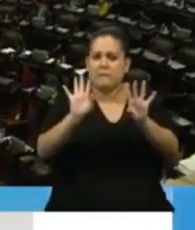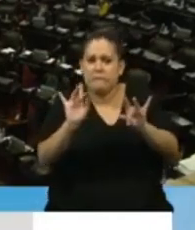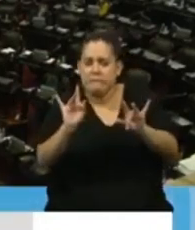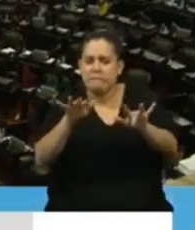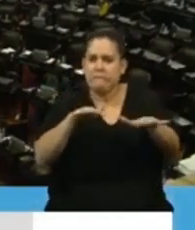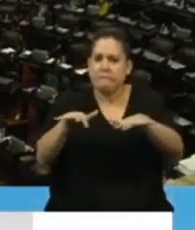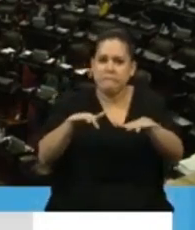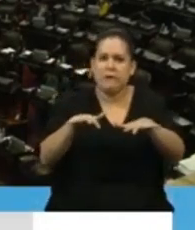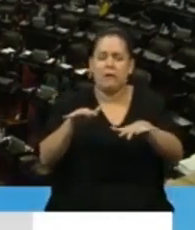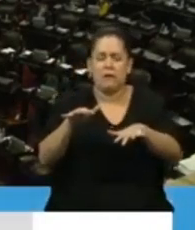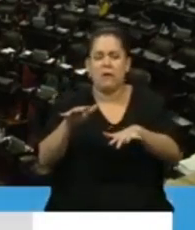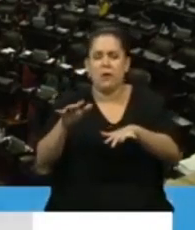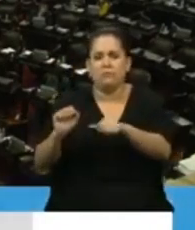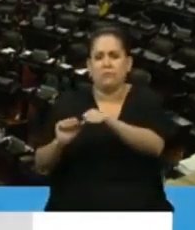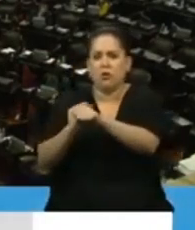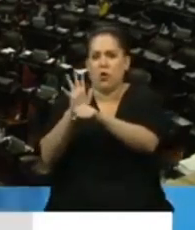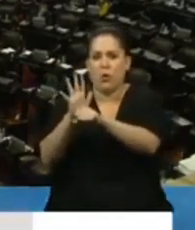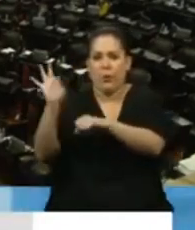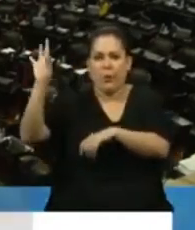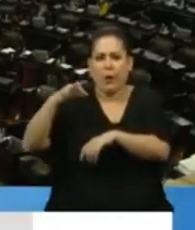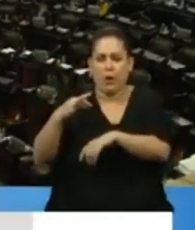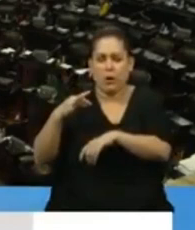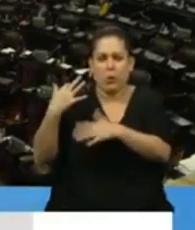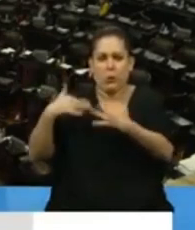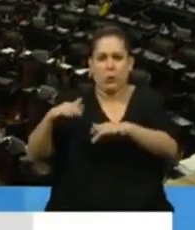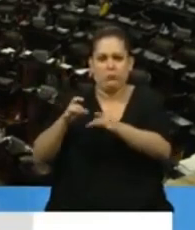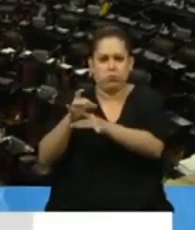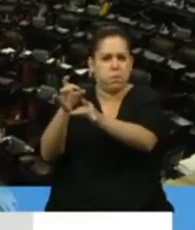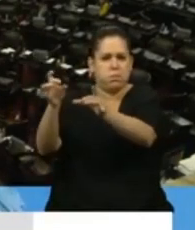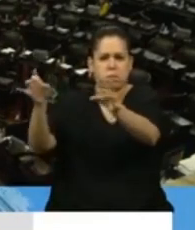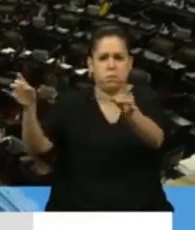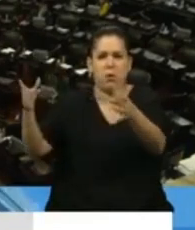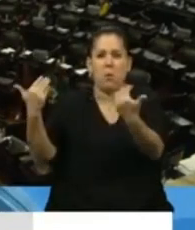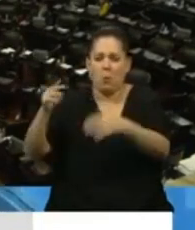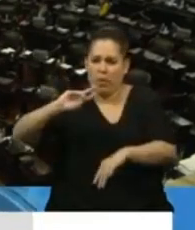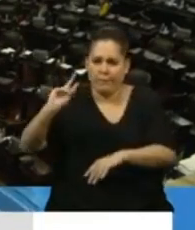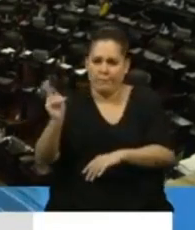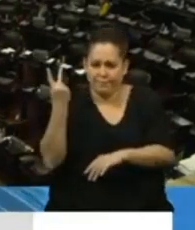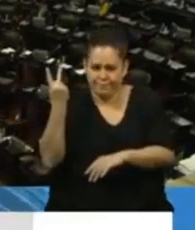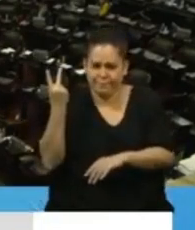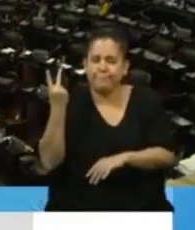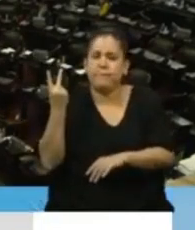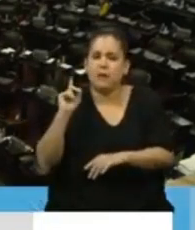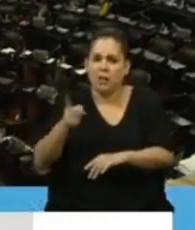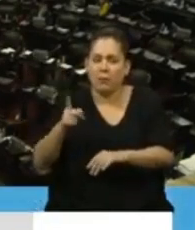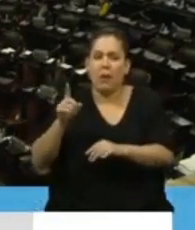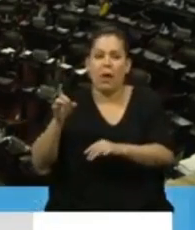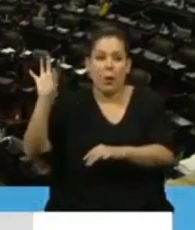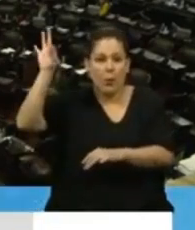que tiene una alta tasa de transmisión, que nos puede matar, y que a su vez va mutando.